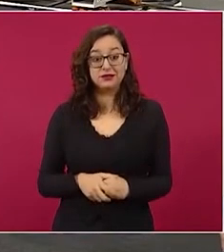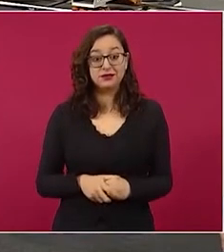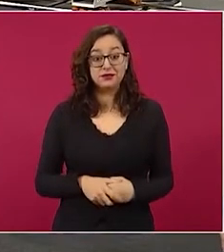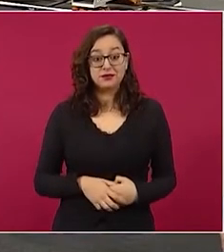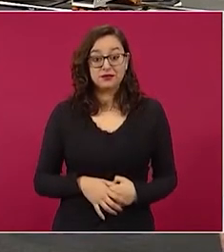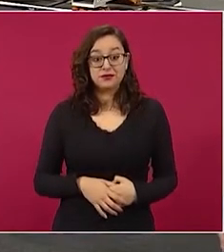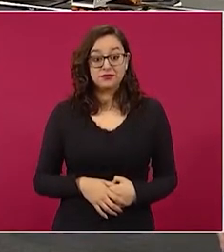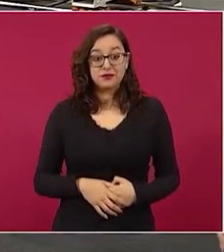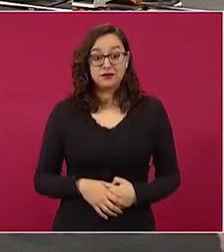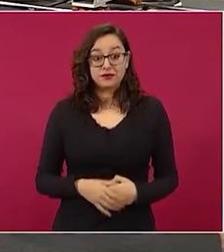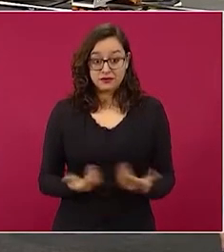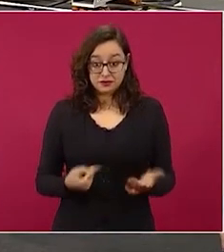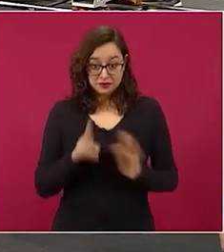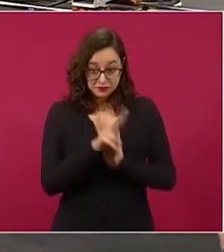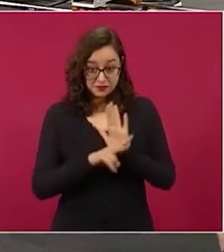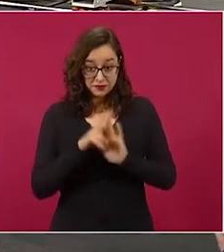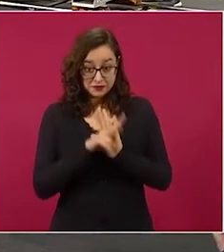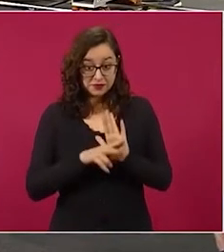bien hay video